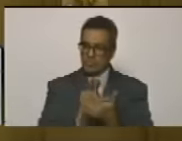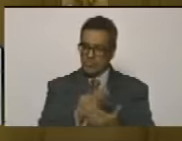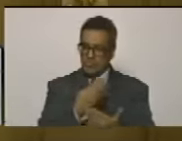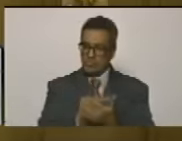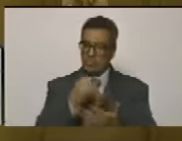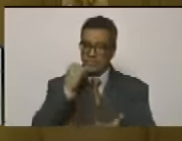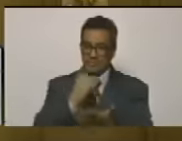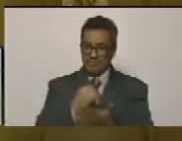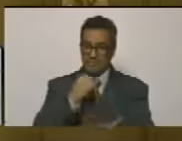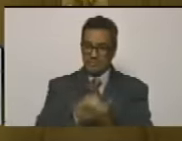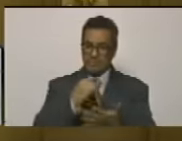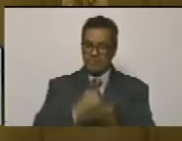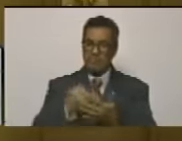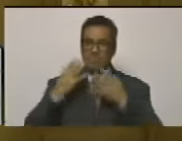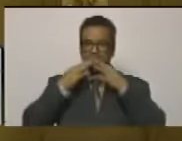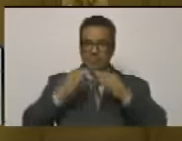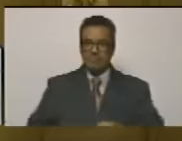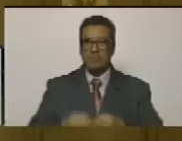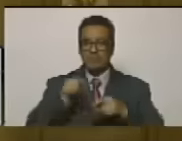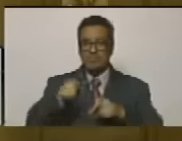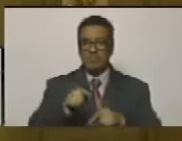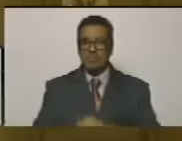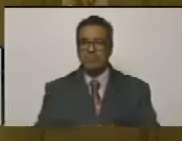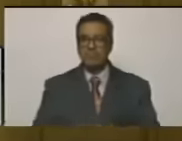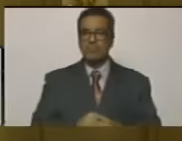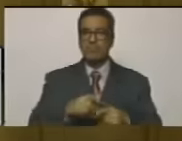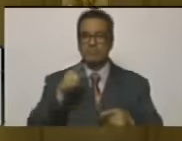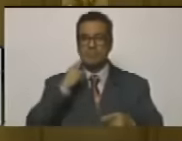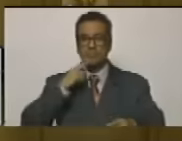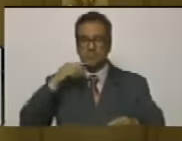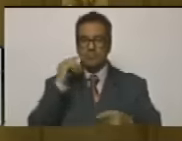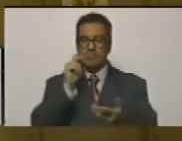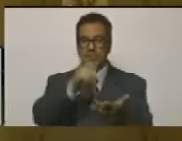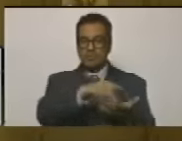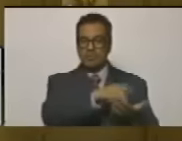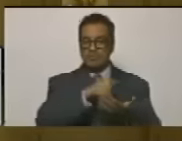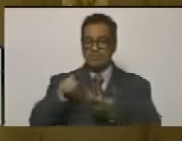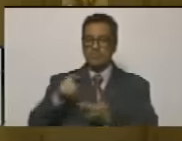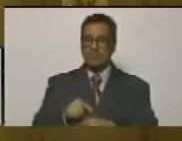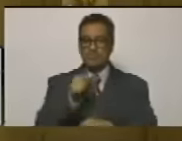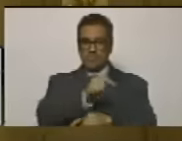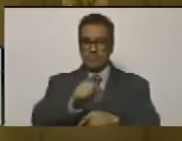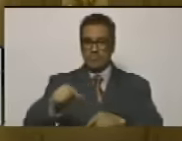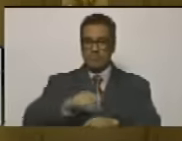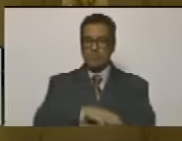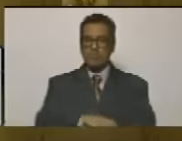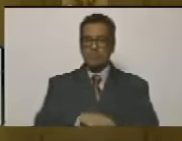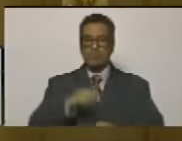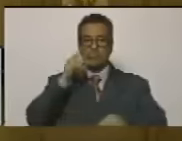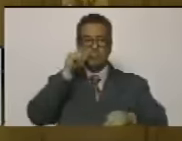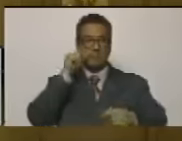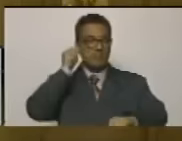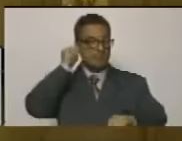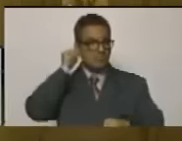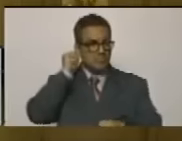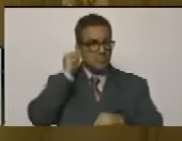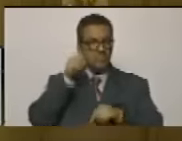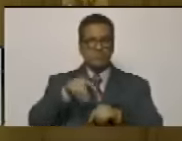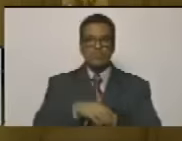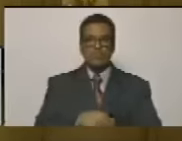que son irrefutables de los actores de hombres y mujeres